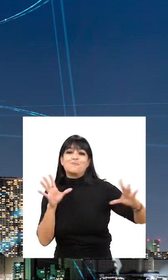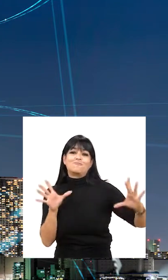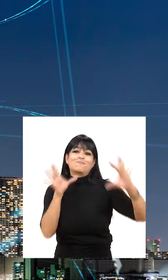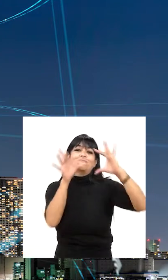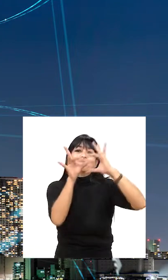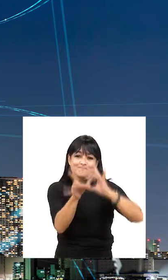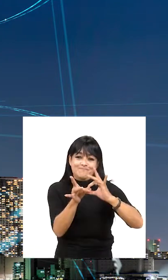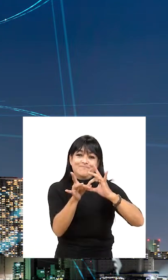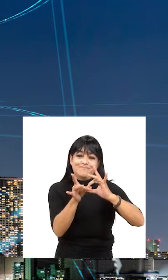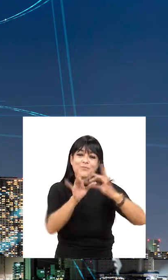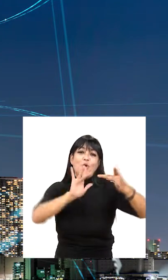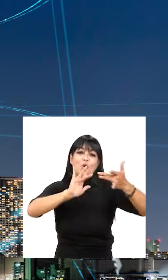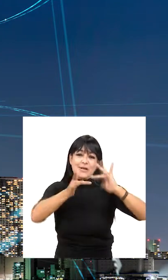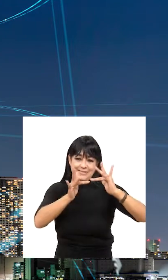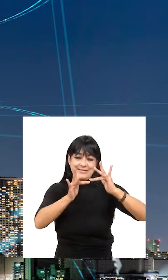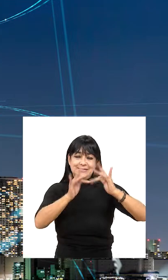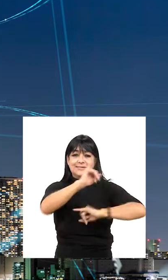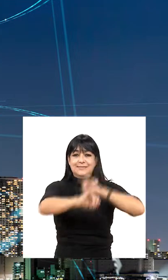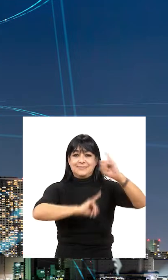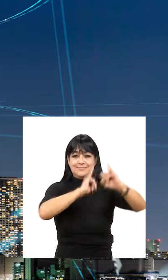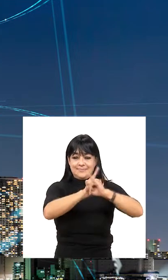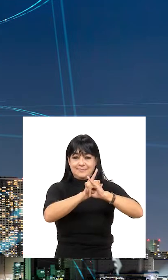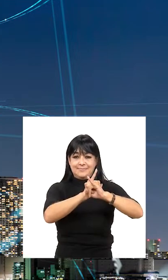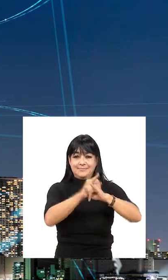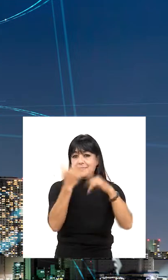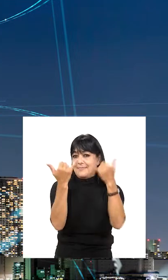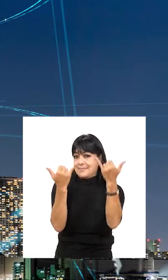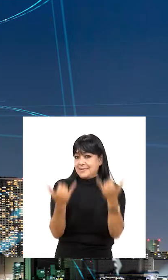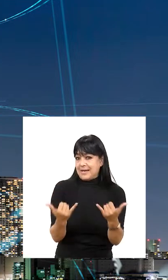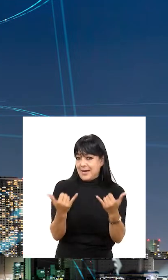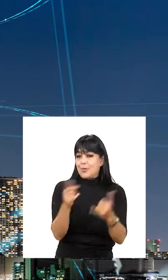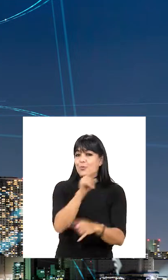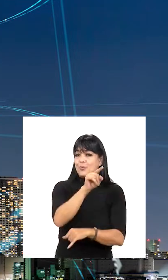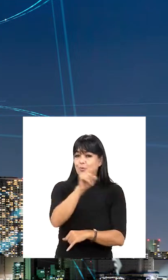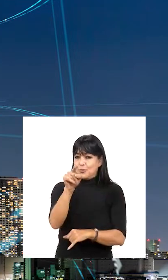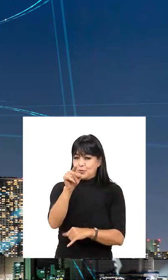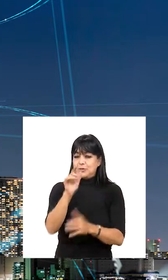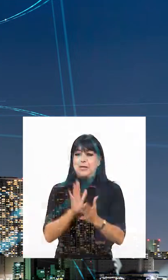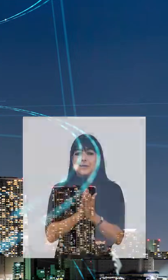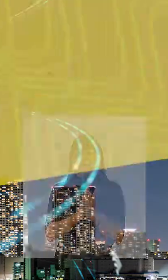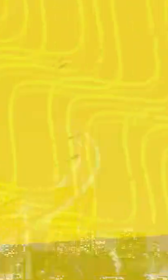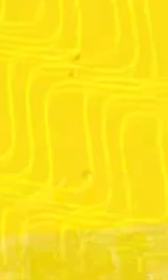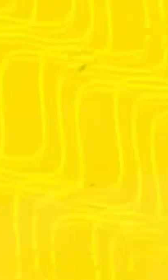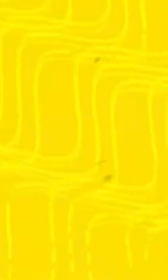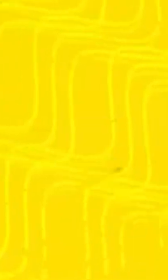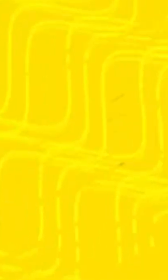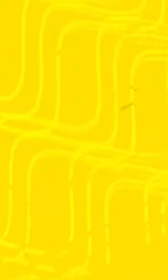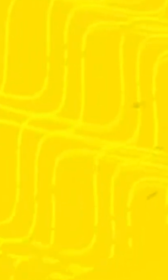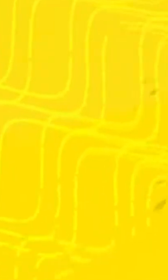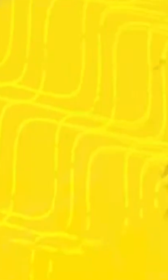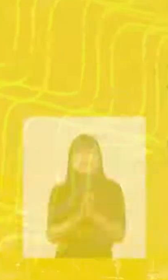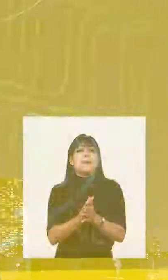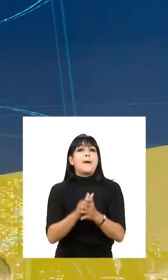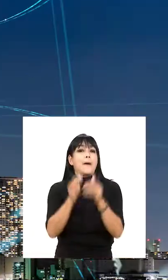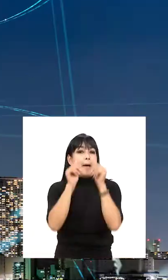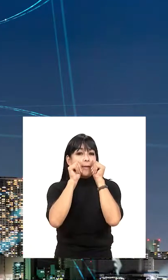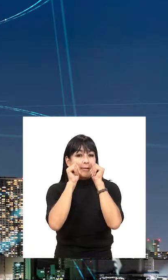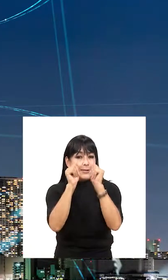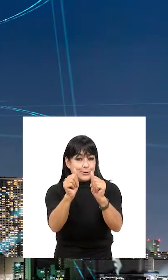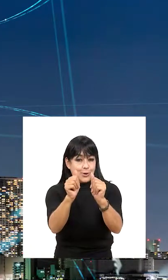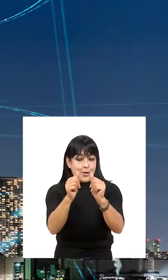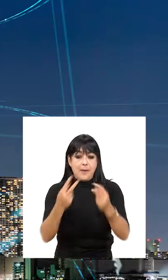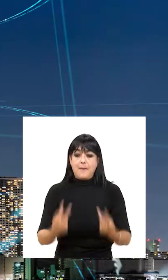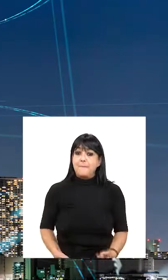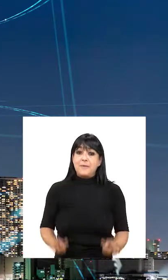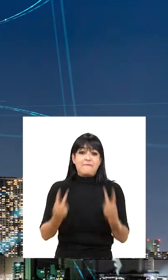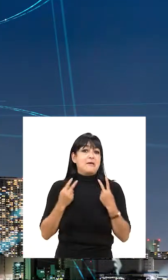Para utilizar cualquiera de estos servicios es necesario estar conectado a Internet. Es momento